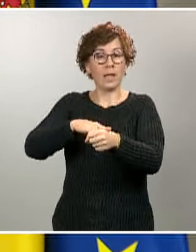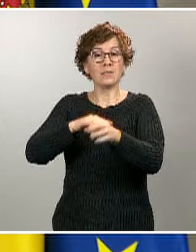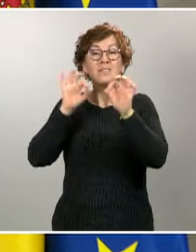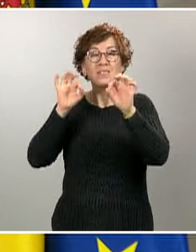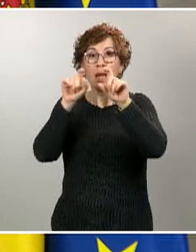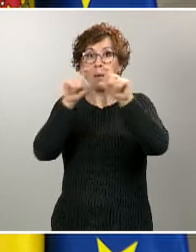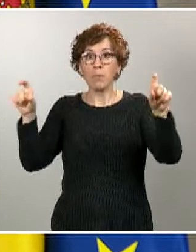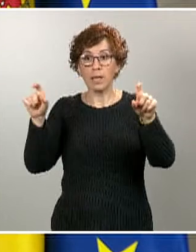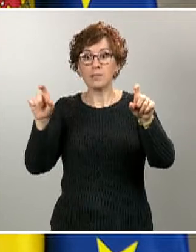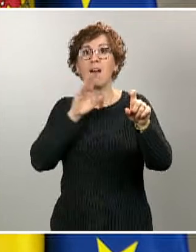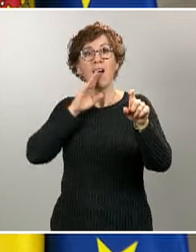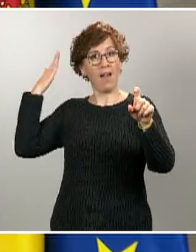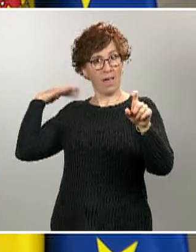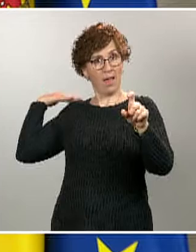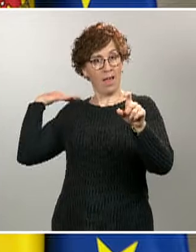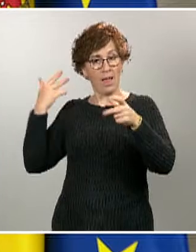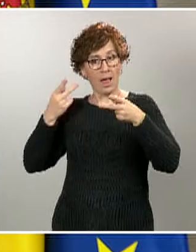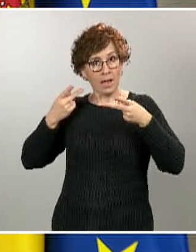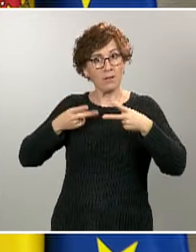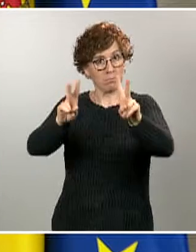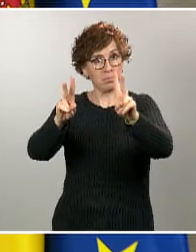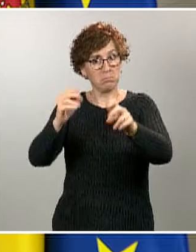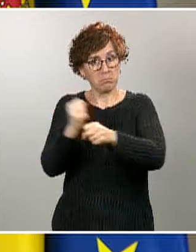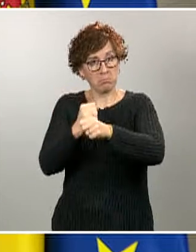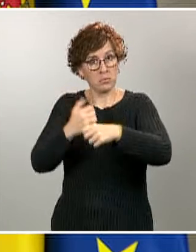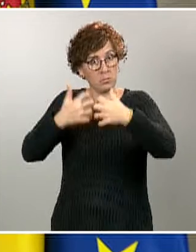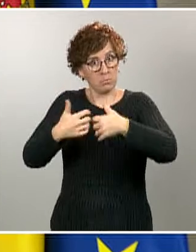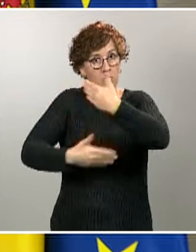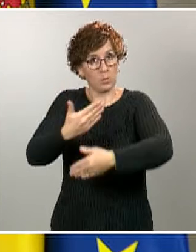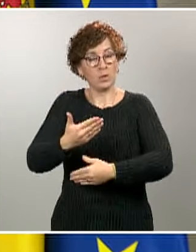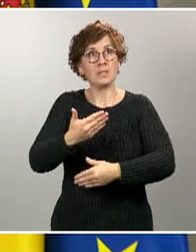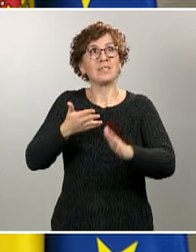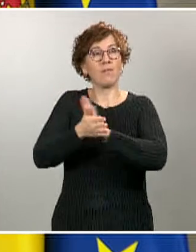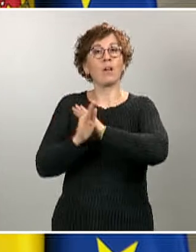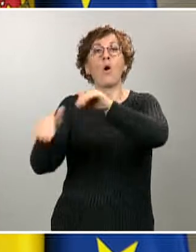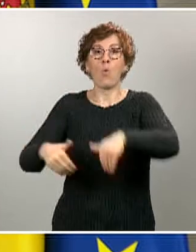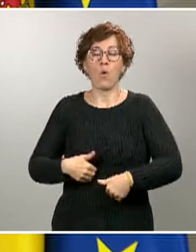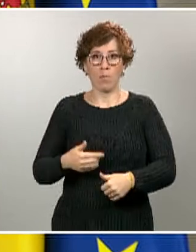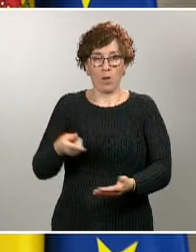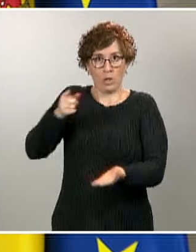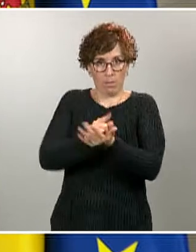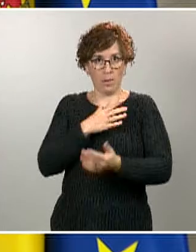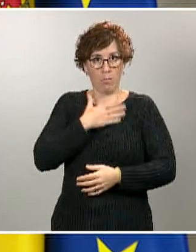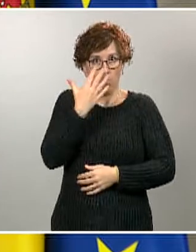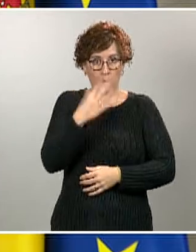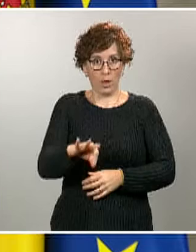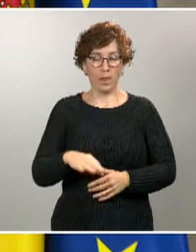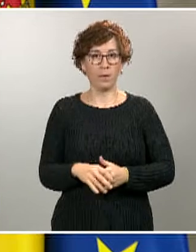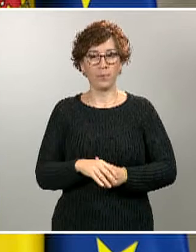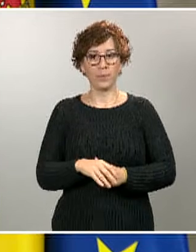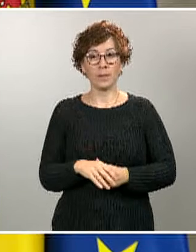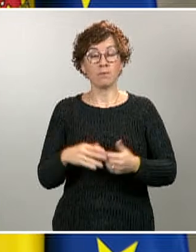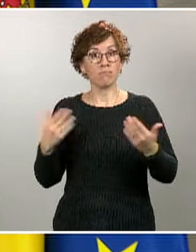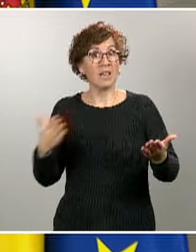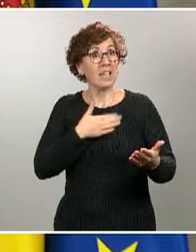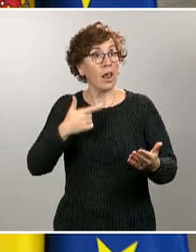laboral en el marco del anterior decreto de alarma pueden reiniciarla. Lo quiere decir que los españoles podremos salir a la calle